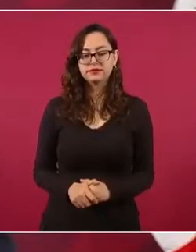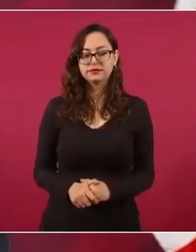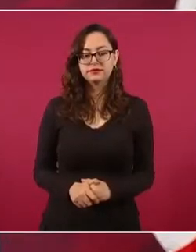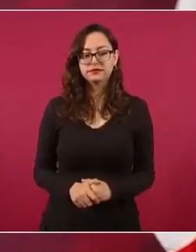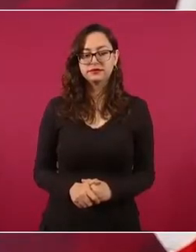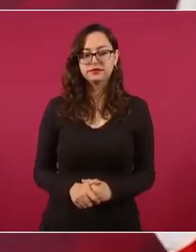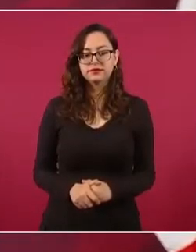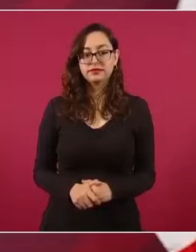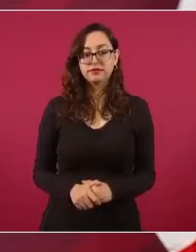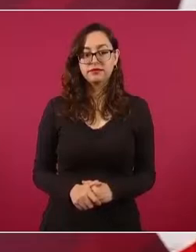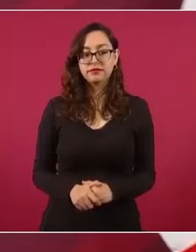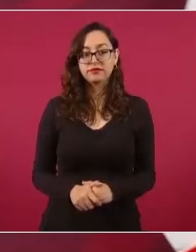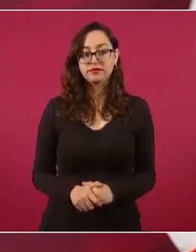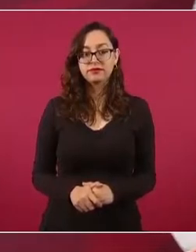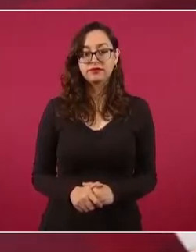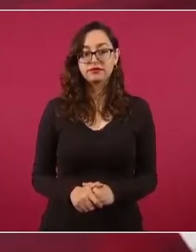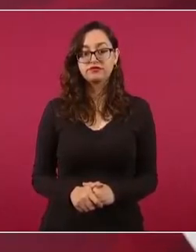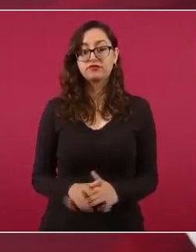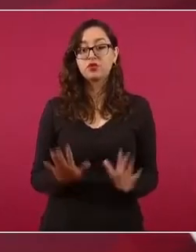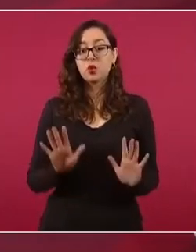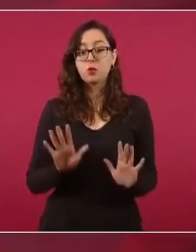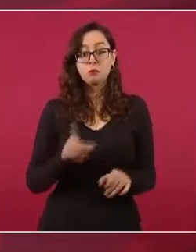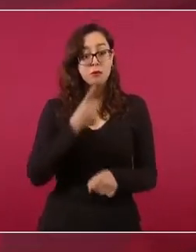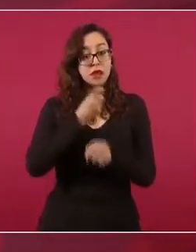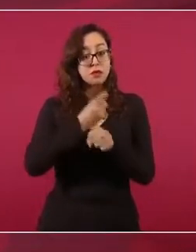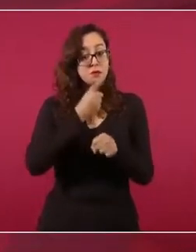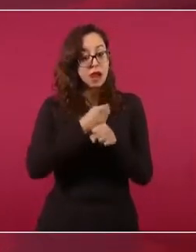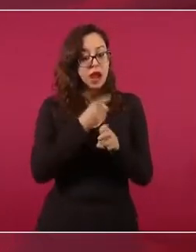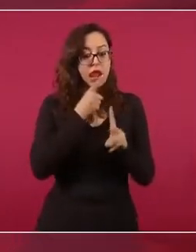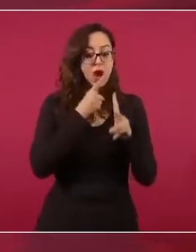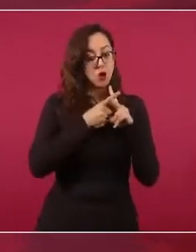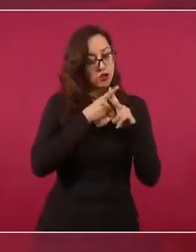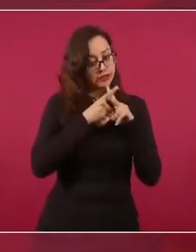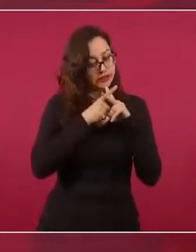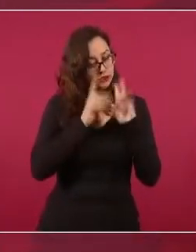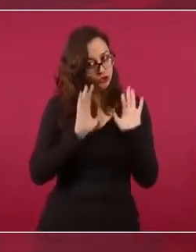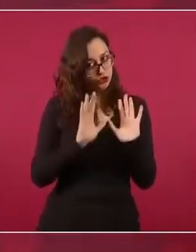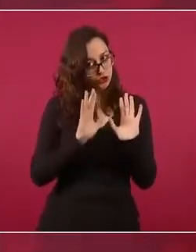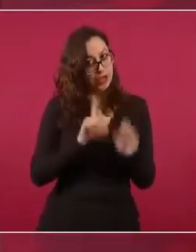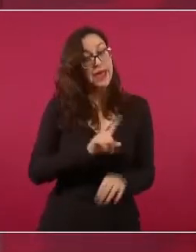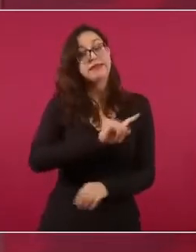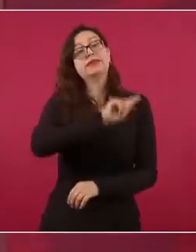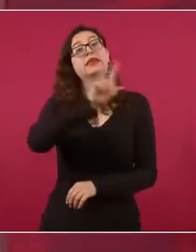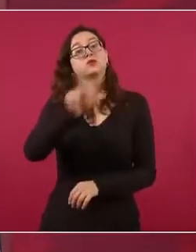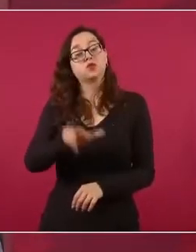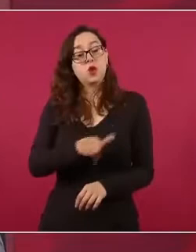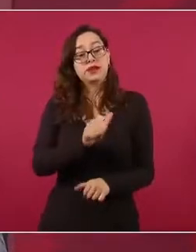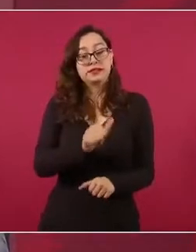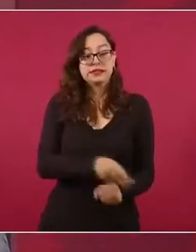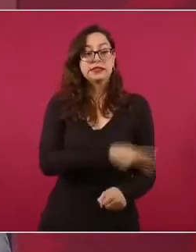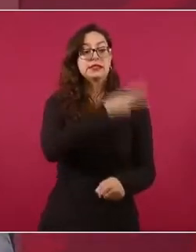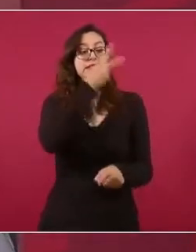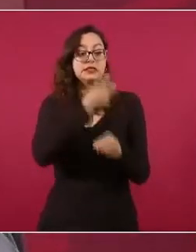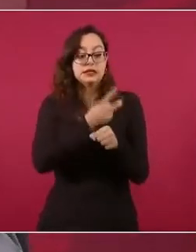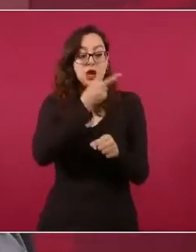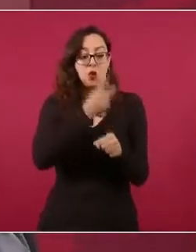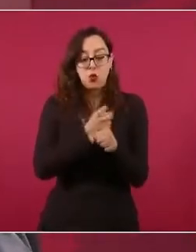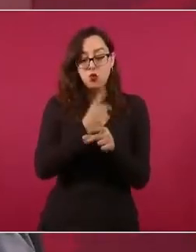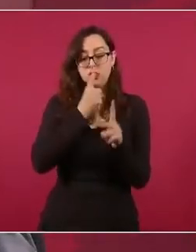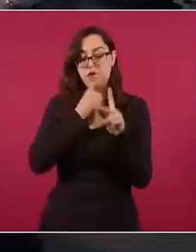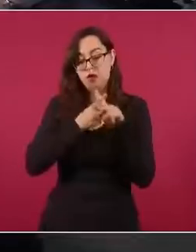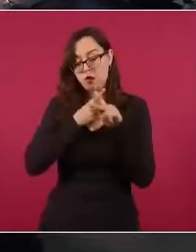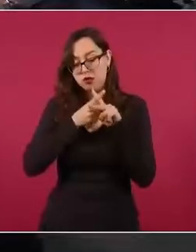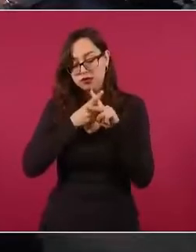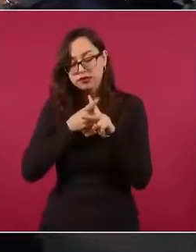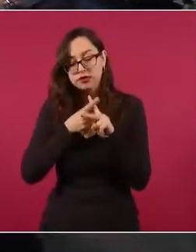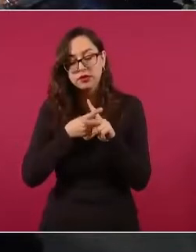El preliminar y de ahí empieza, ¿cómo se le llama a